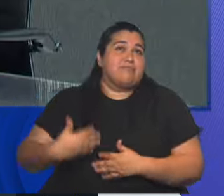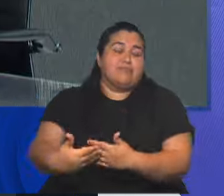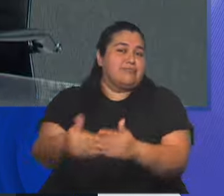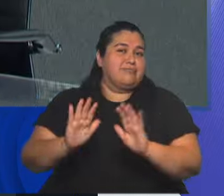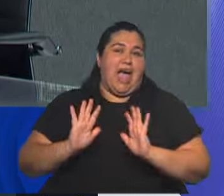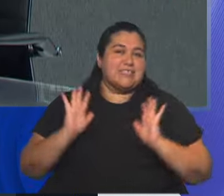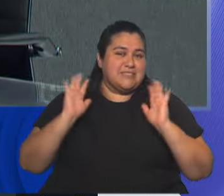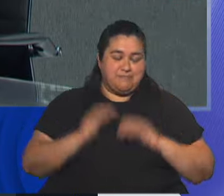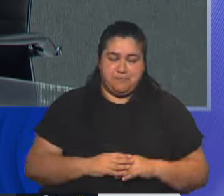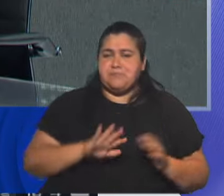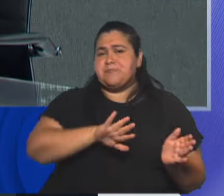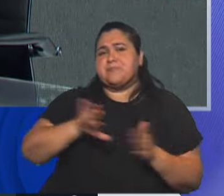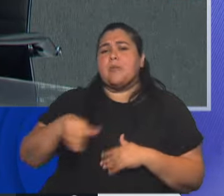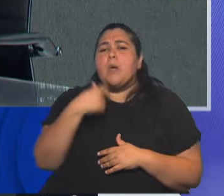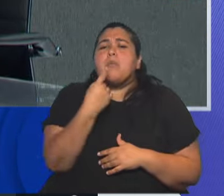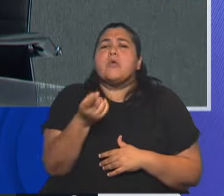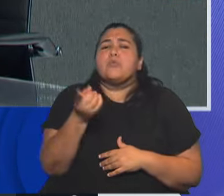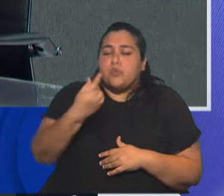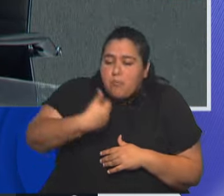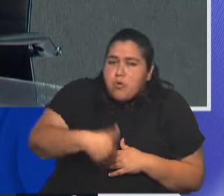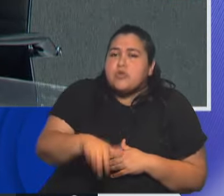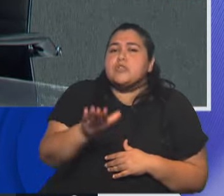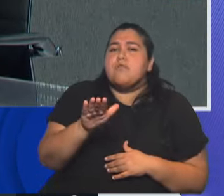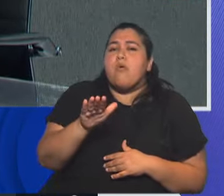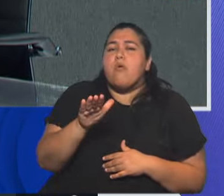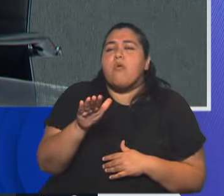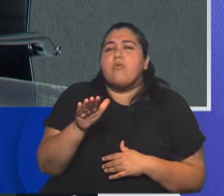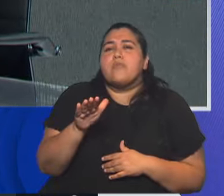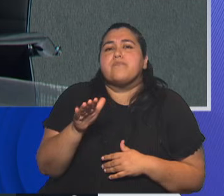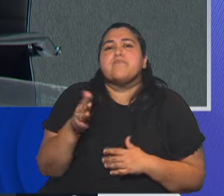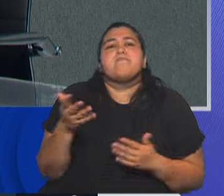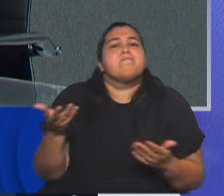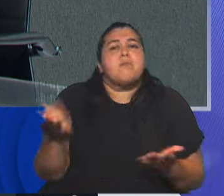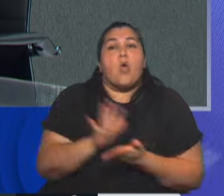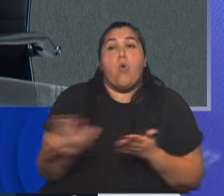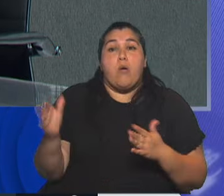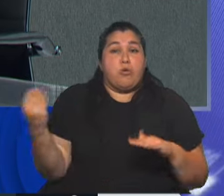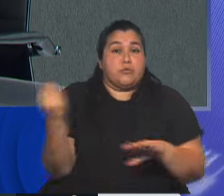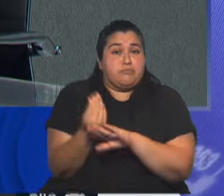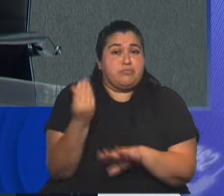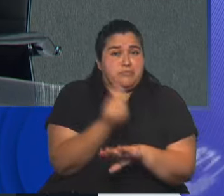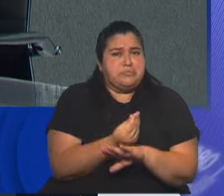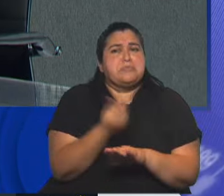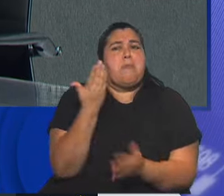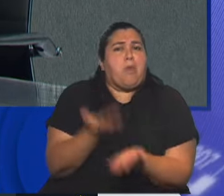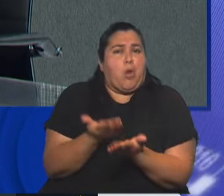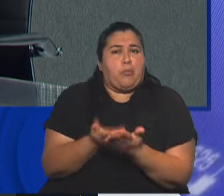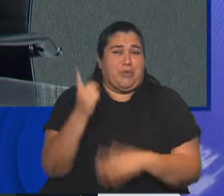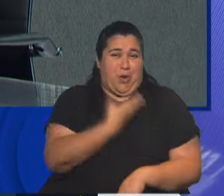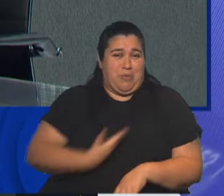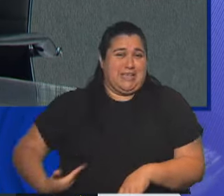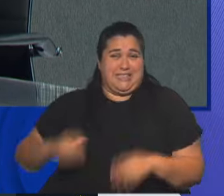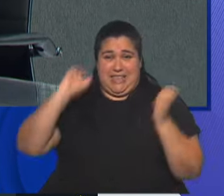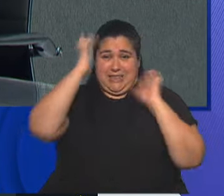y ¿cuál es la corte que se espera a partir de estos nuevos integrantes propuestos por el presidente